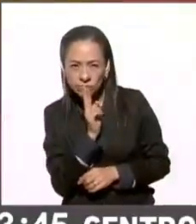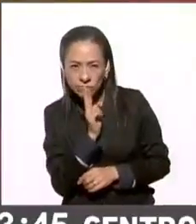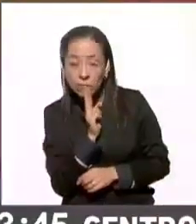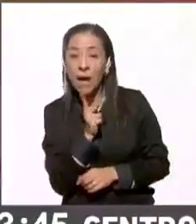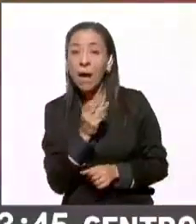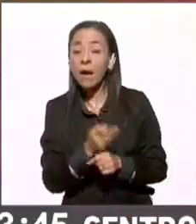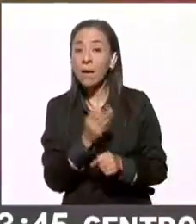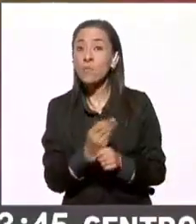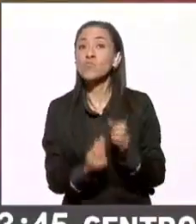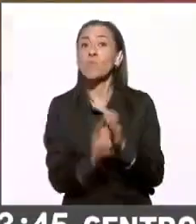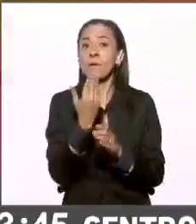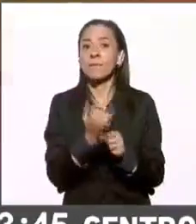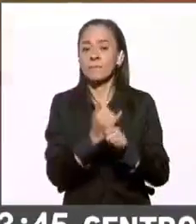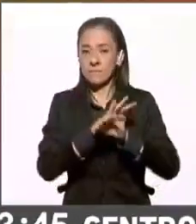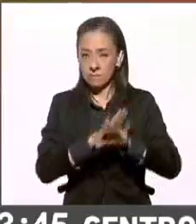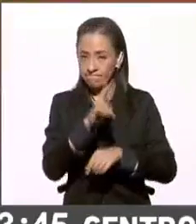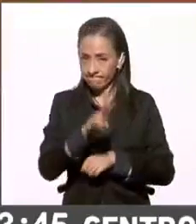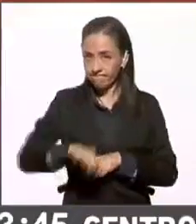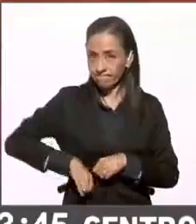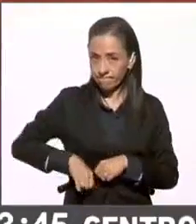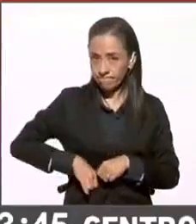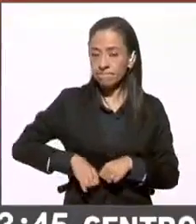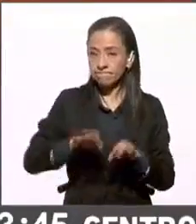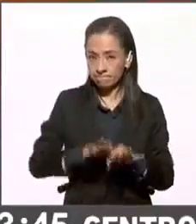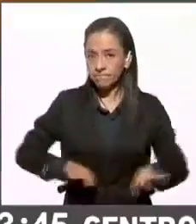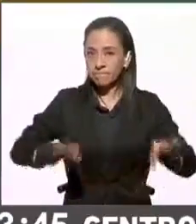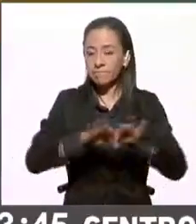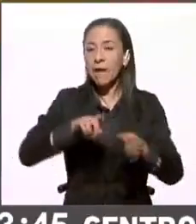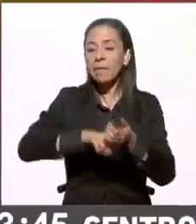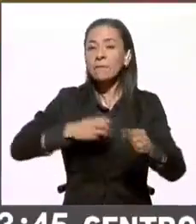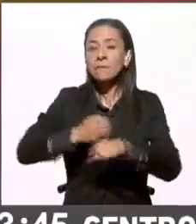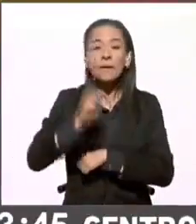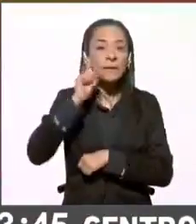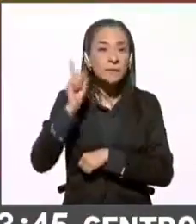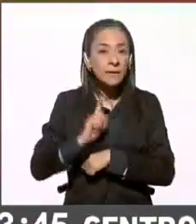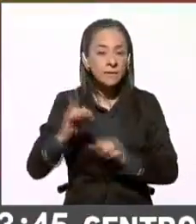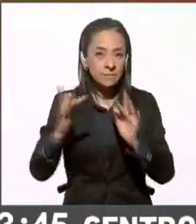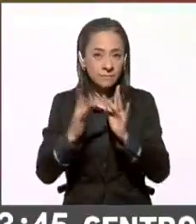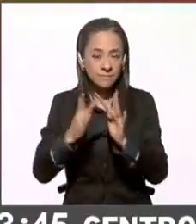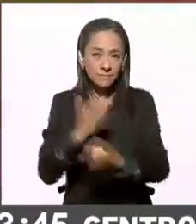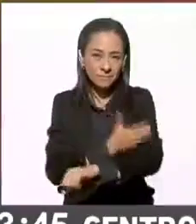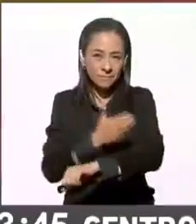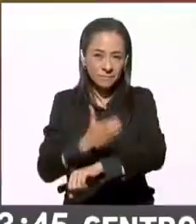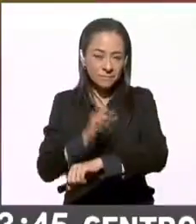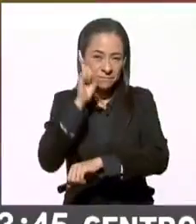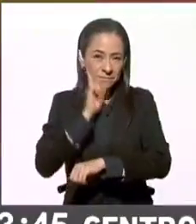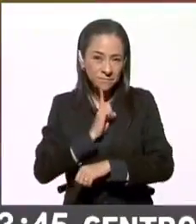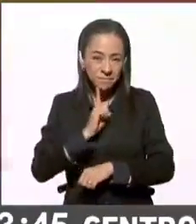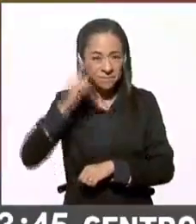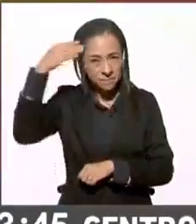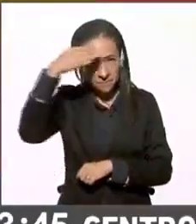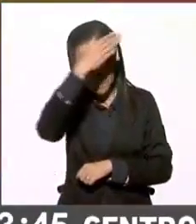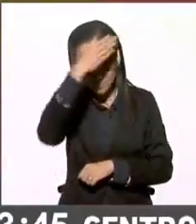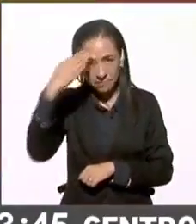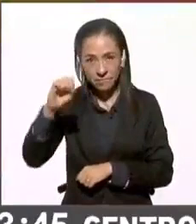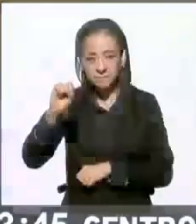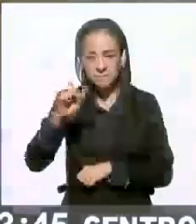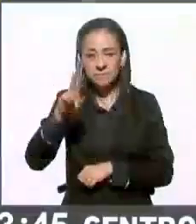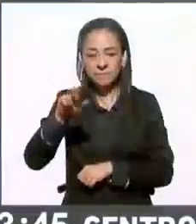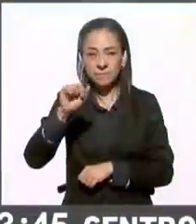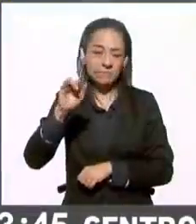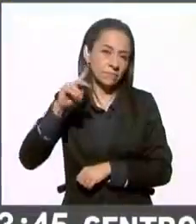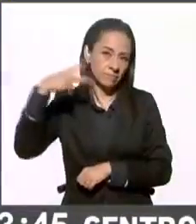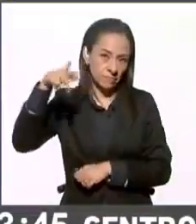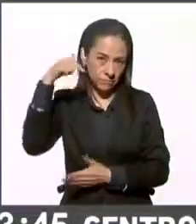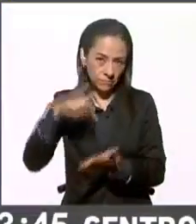y hay información importante en Zacatecas. Por eso nos enlazamos con nuestra compañera, Sarai Campinch, que se encuentra allá en Zacatecas.